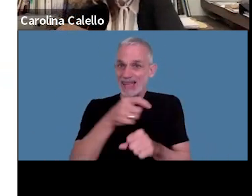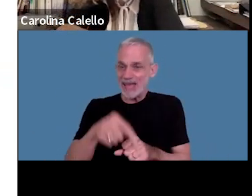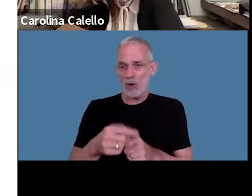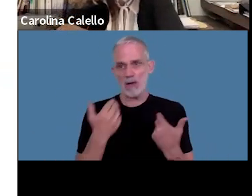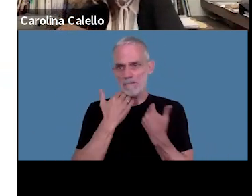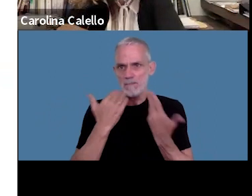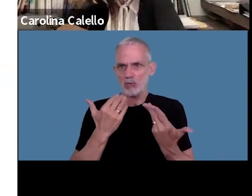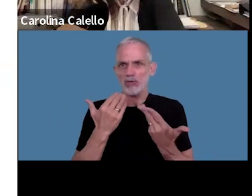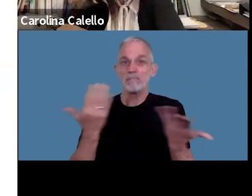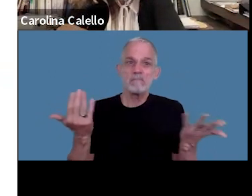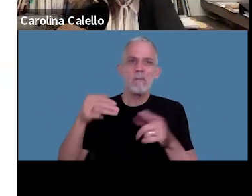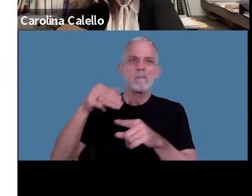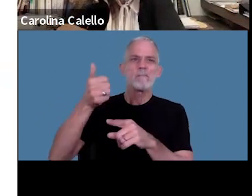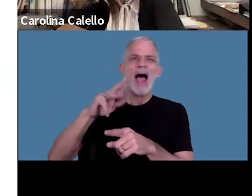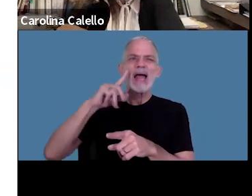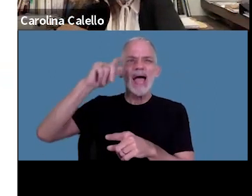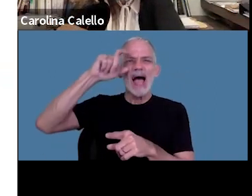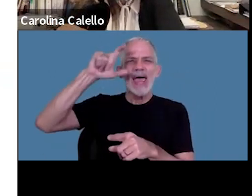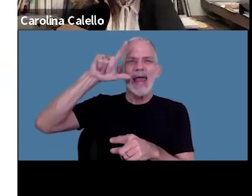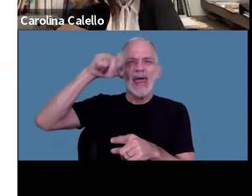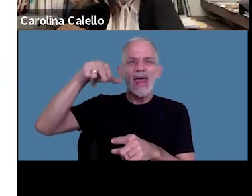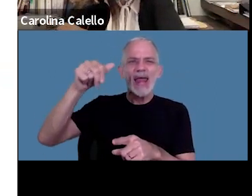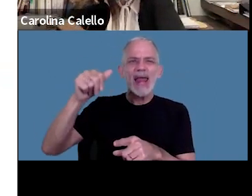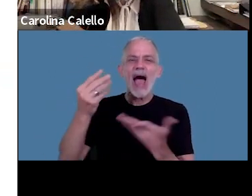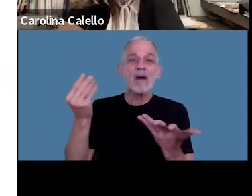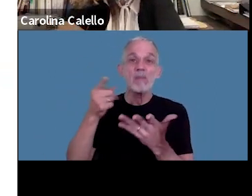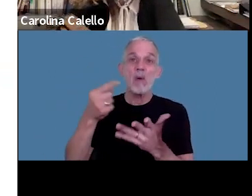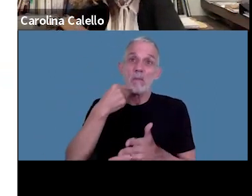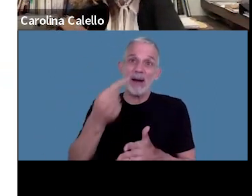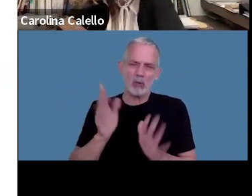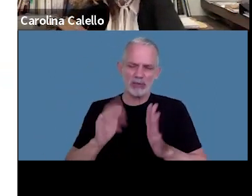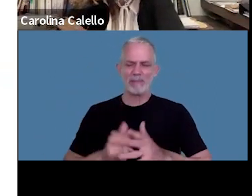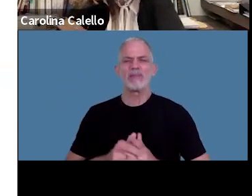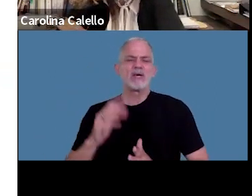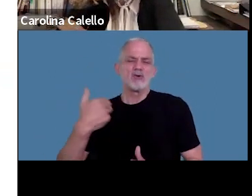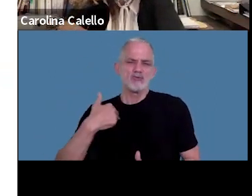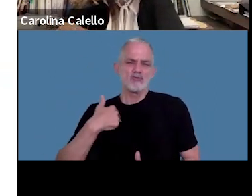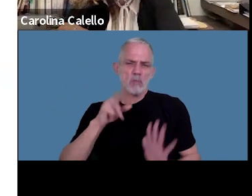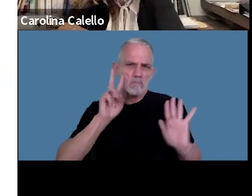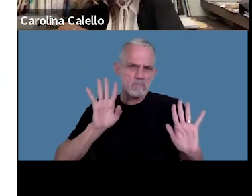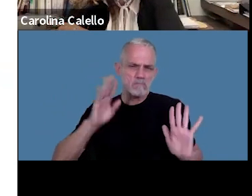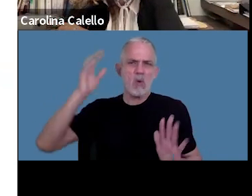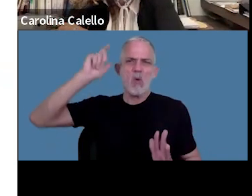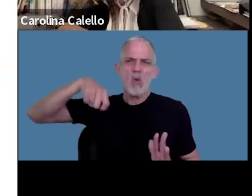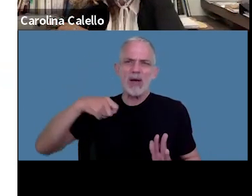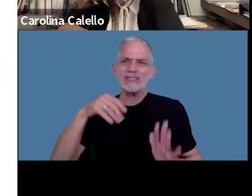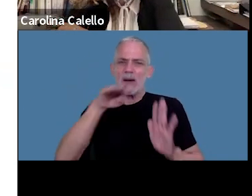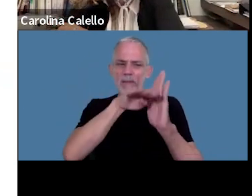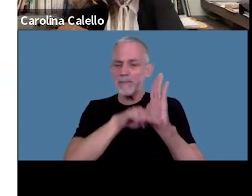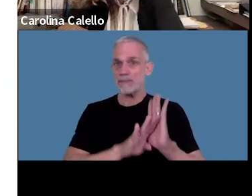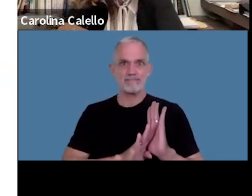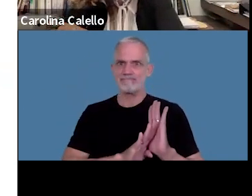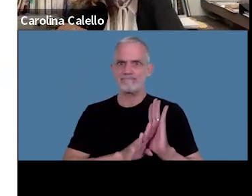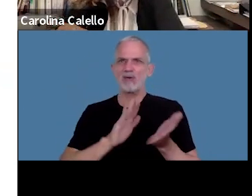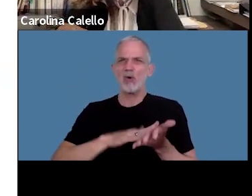sé María Elena que estás haciendo la pregunta yo no he visto jurisprudencia de esta situación